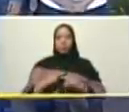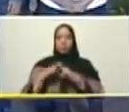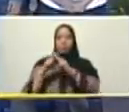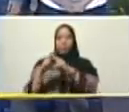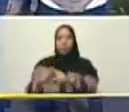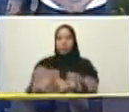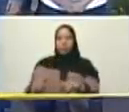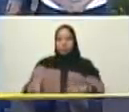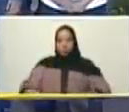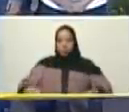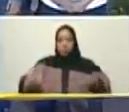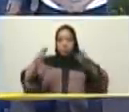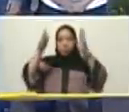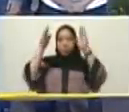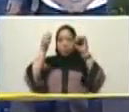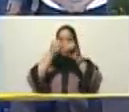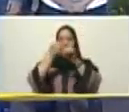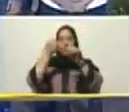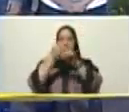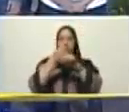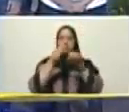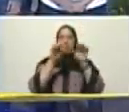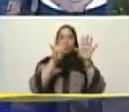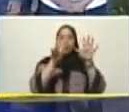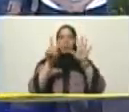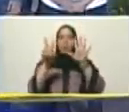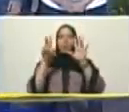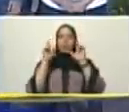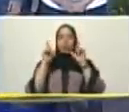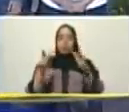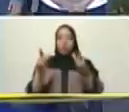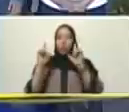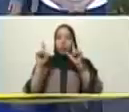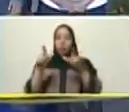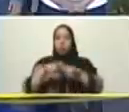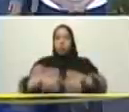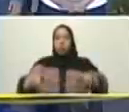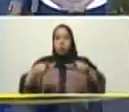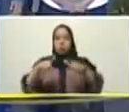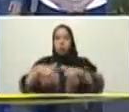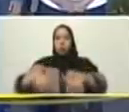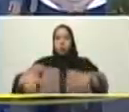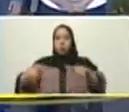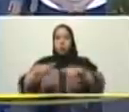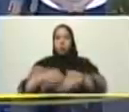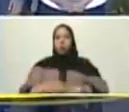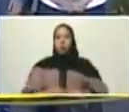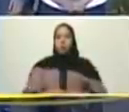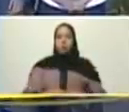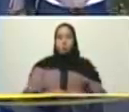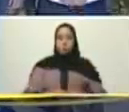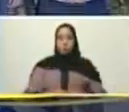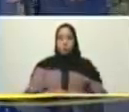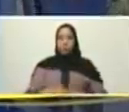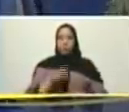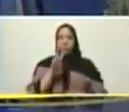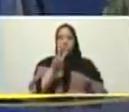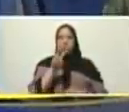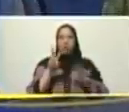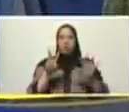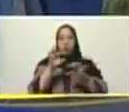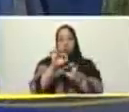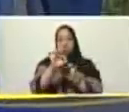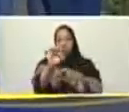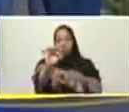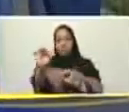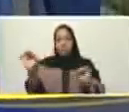torre de 92 apartamentos apartamentos de 72 metros cuadrados y